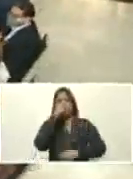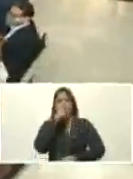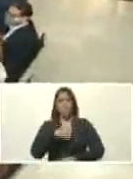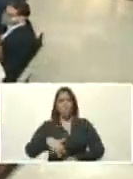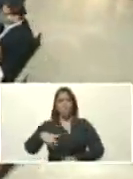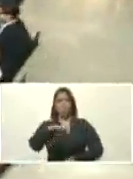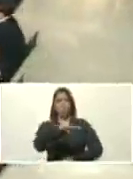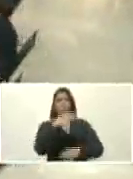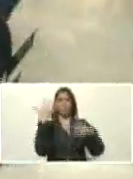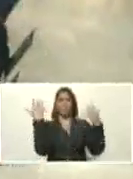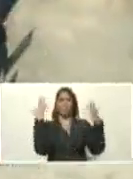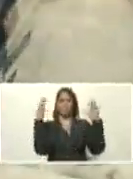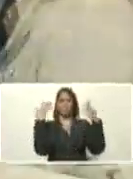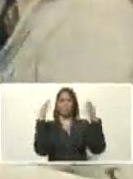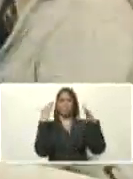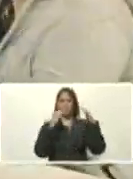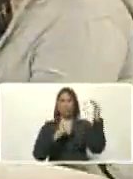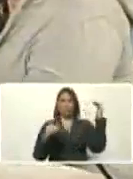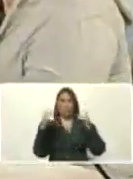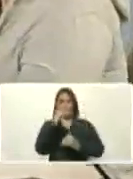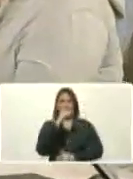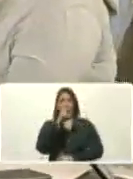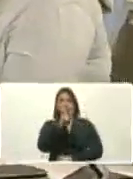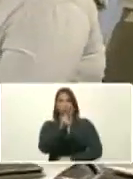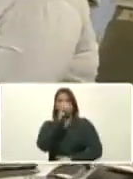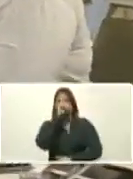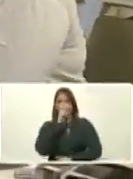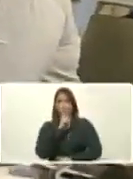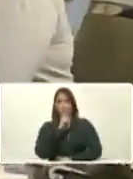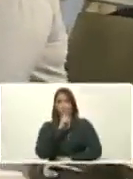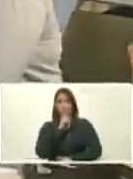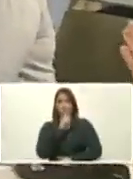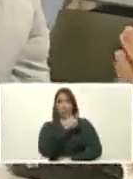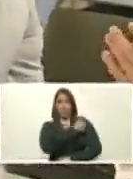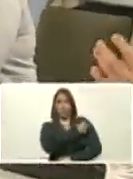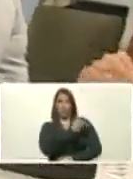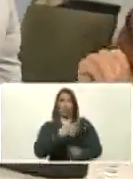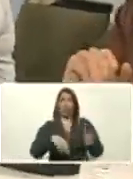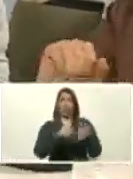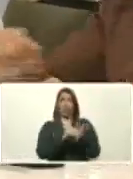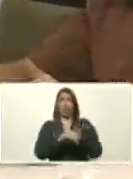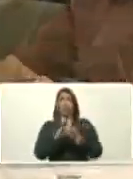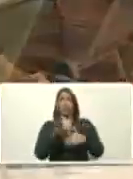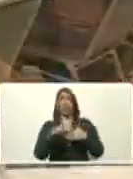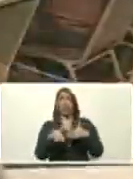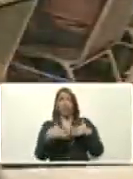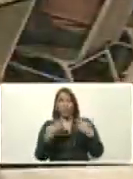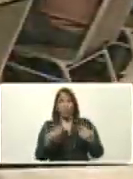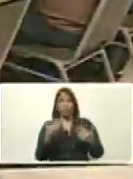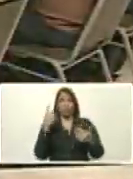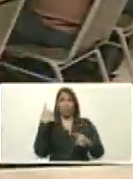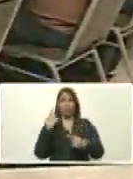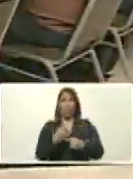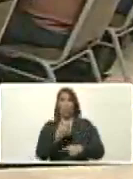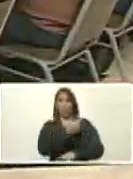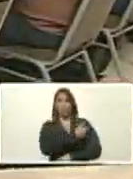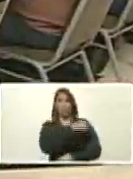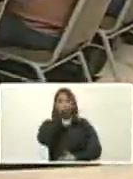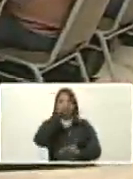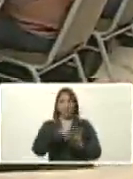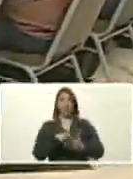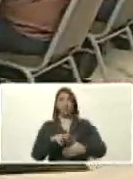mayor de dos años. La vacuna de refuerzo cuando le corresponda, cada cuatro meses. Aprobado.